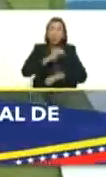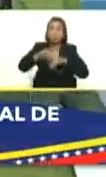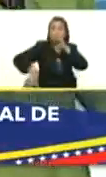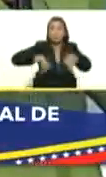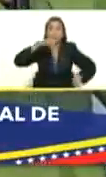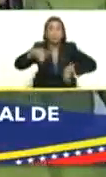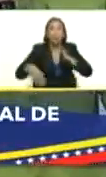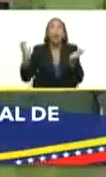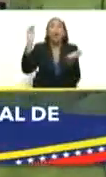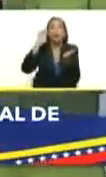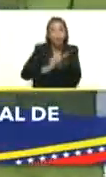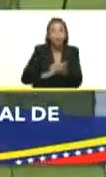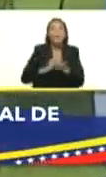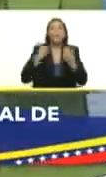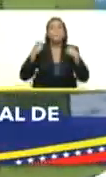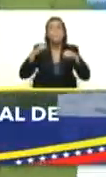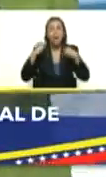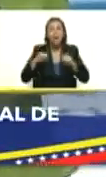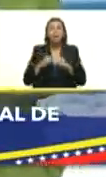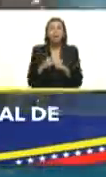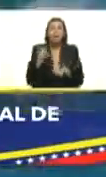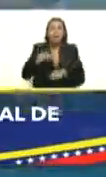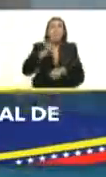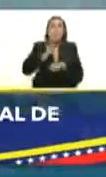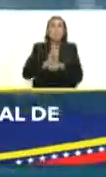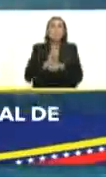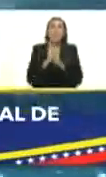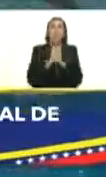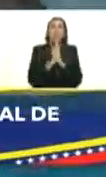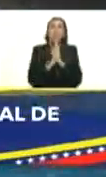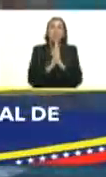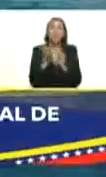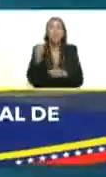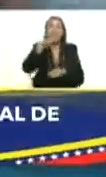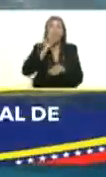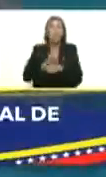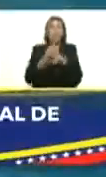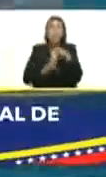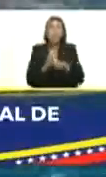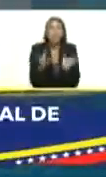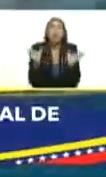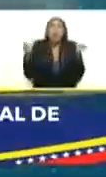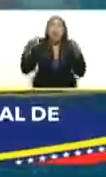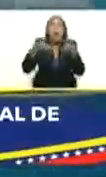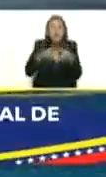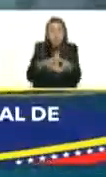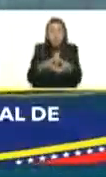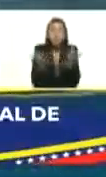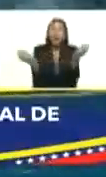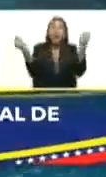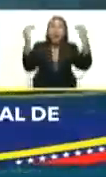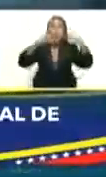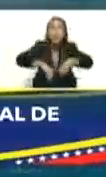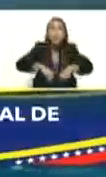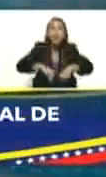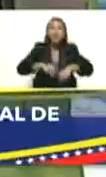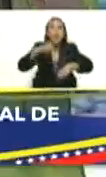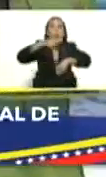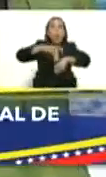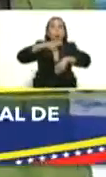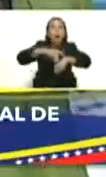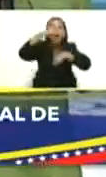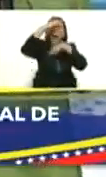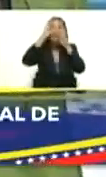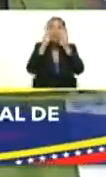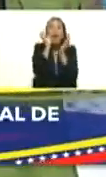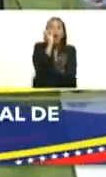esperamos que regresen nuevamente así que lo primero que estamos haciendo presidente es organizarnos ponernos de acuerdo en los horarios para